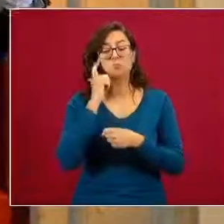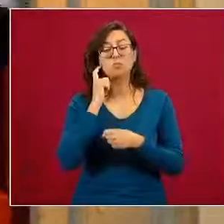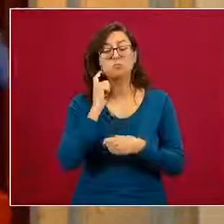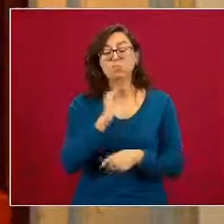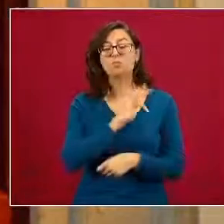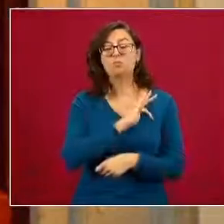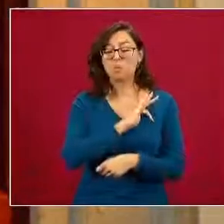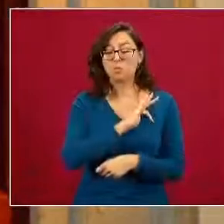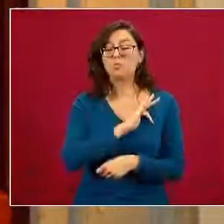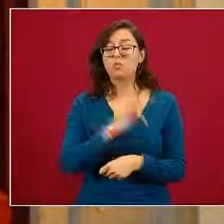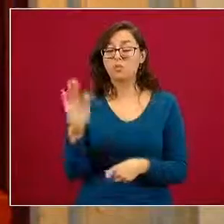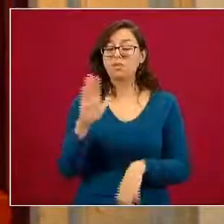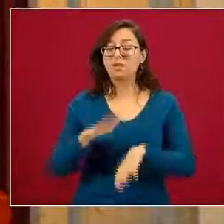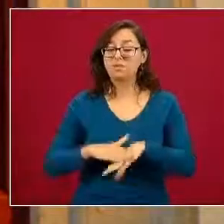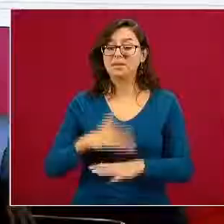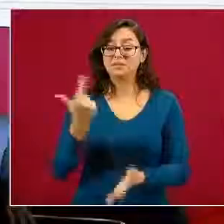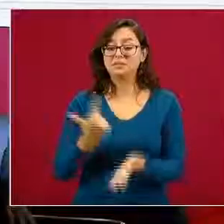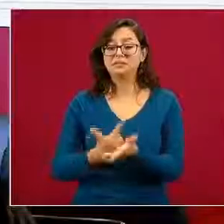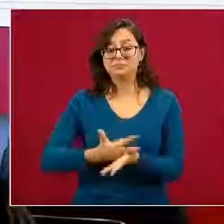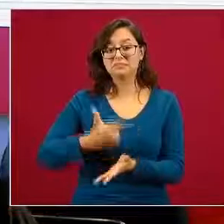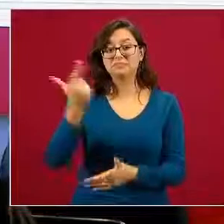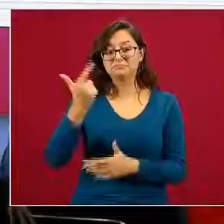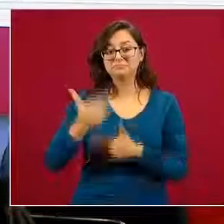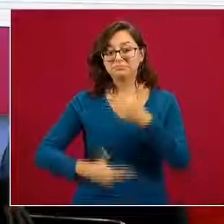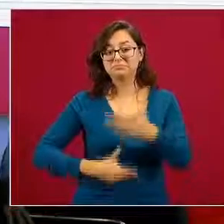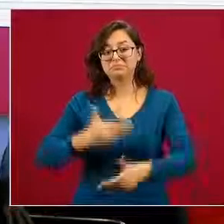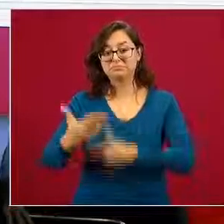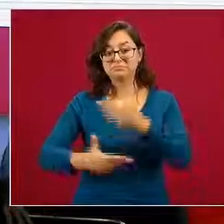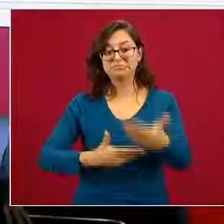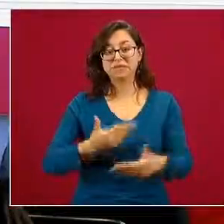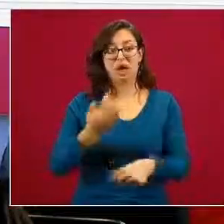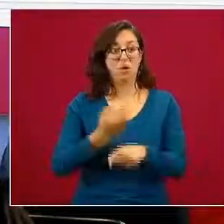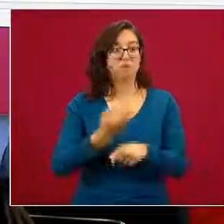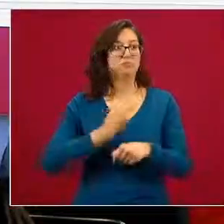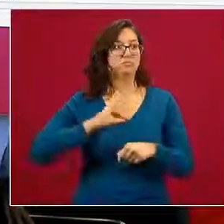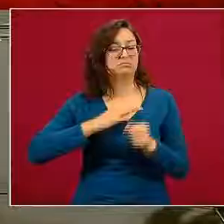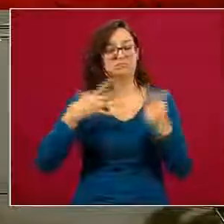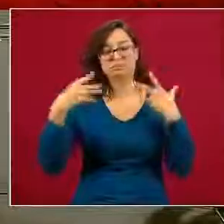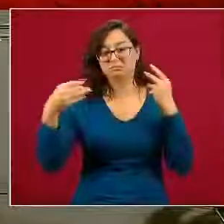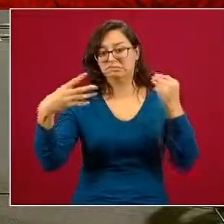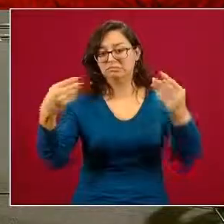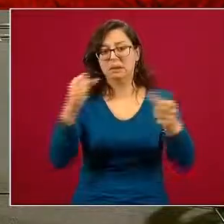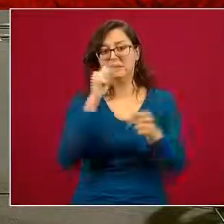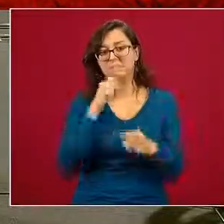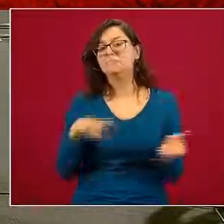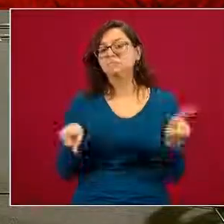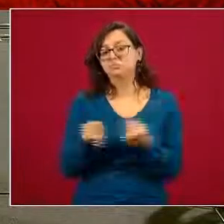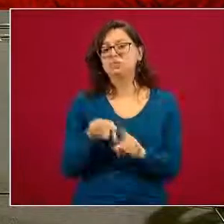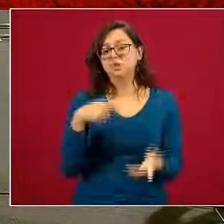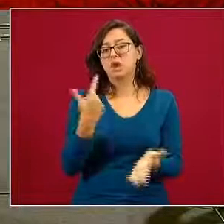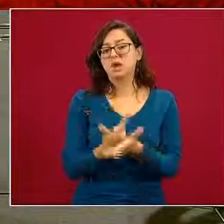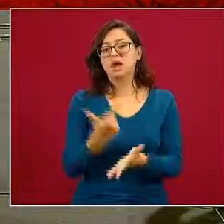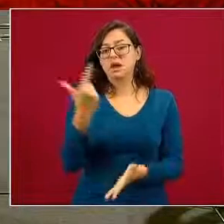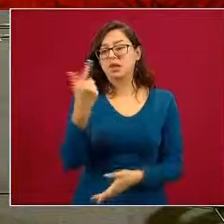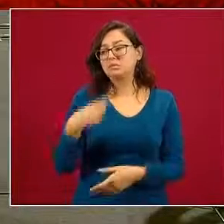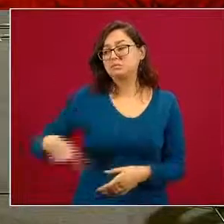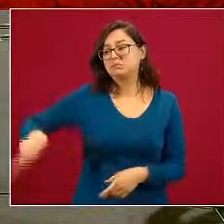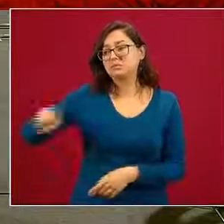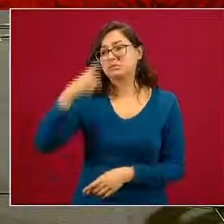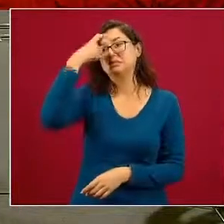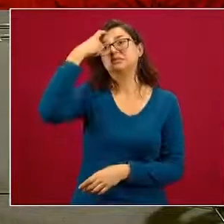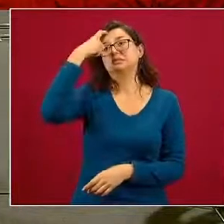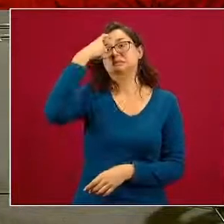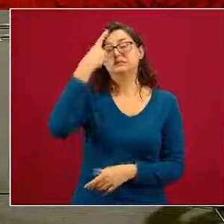agravarse en las condiciones de la pandemia que tenemos por eso es tan importante que la Secretaría de Salud haya